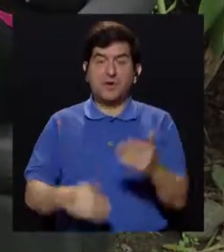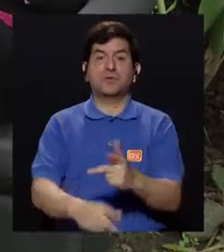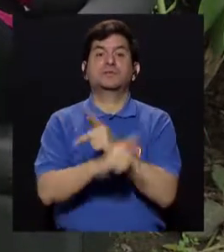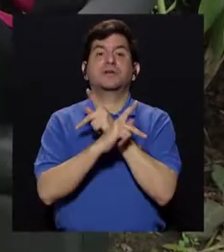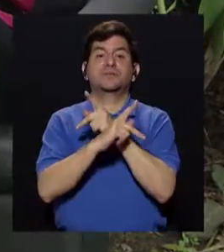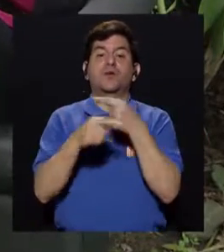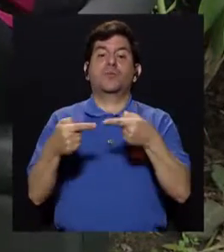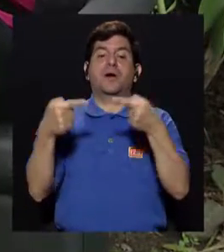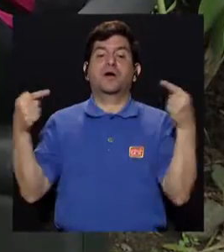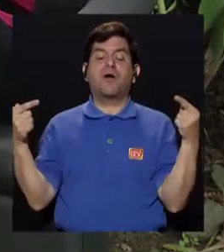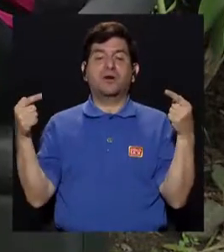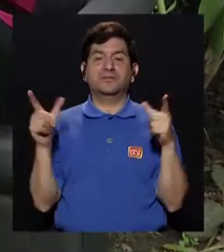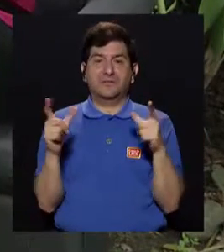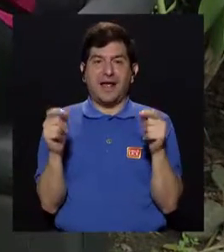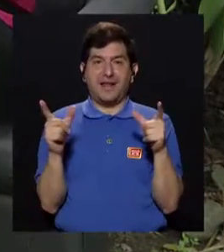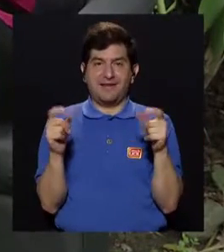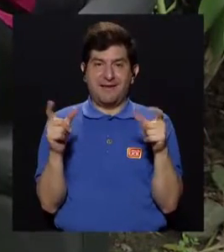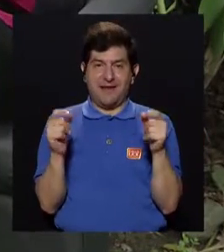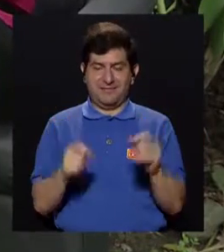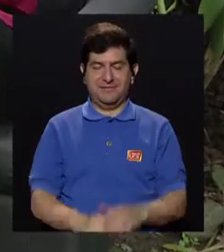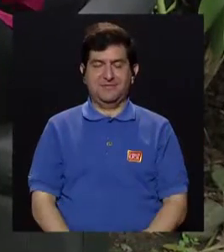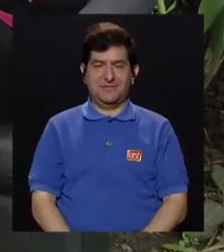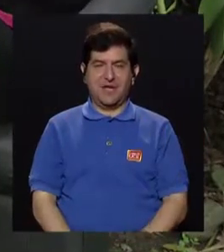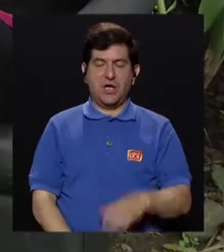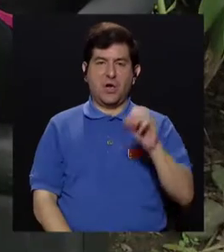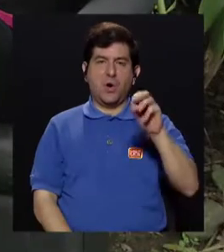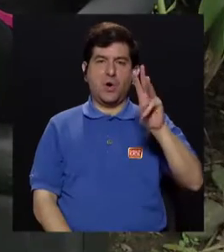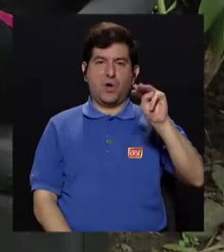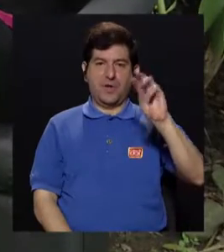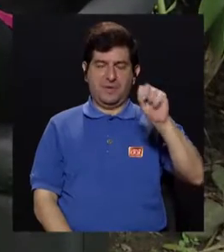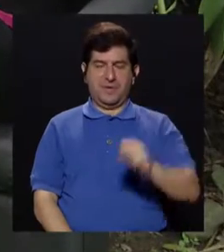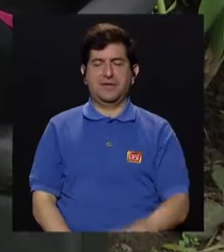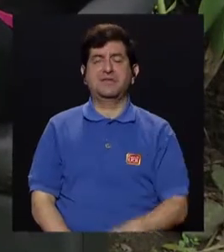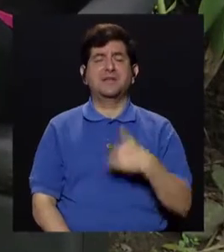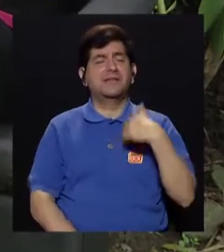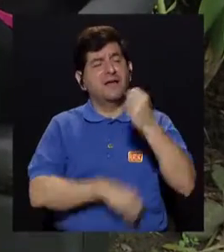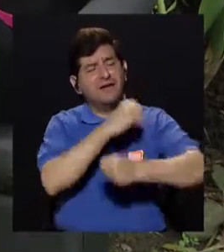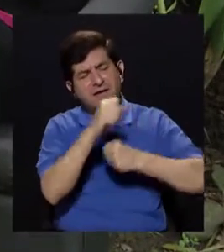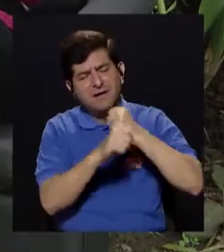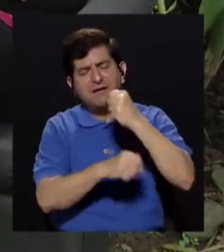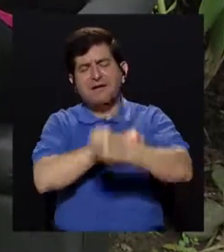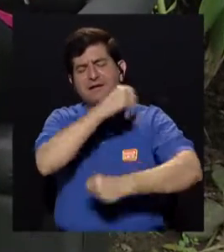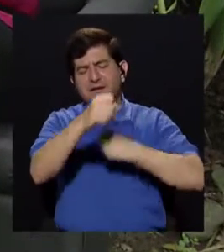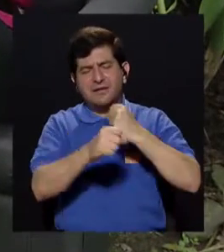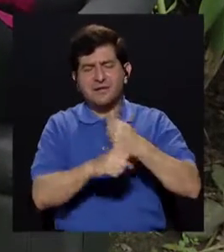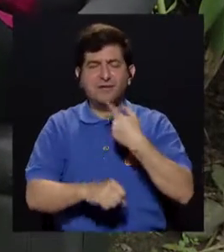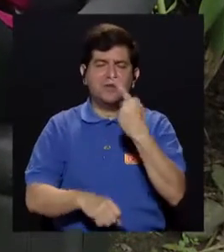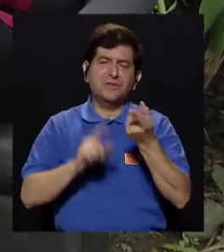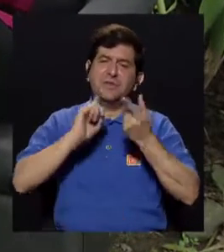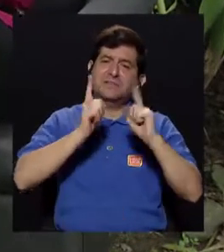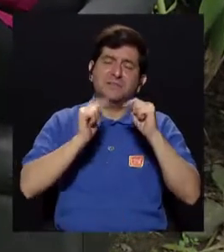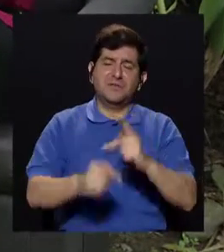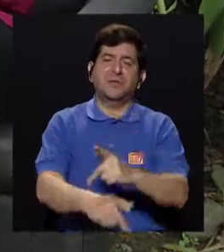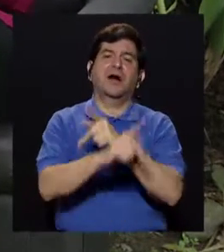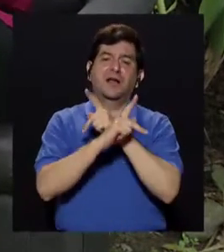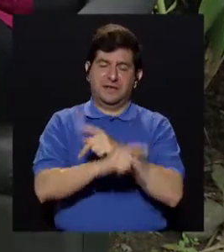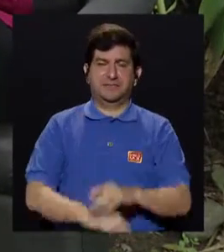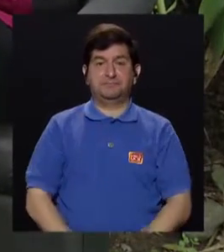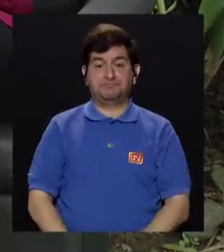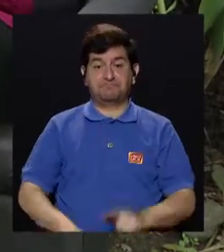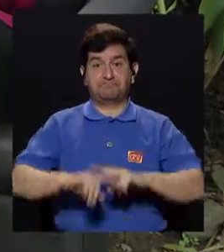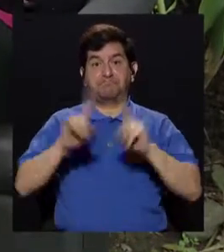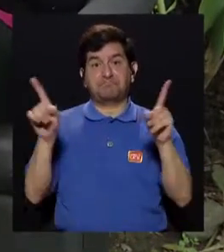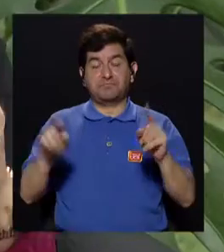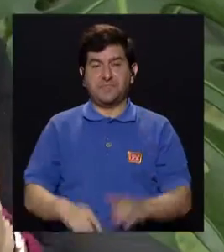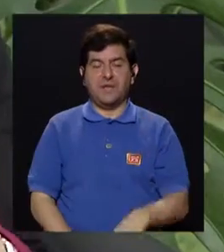alimentos protectores contra el cáncer. Y la OMS, mire, tiene años de estar diciendo cuáles son los alimentos que